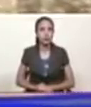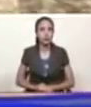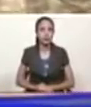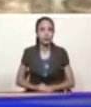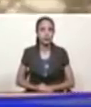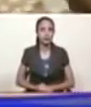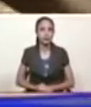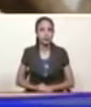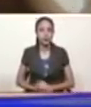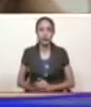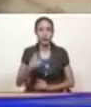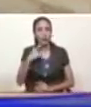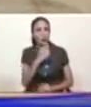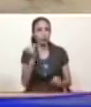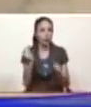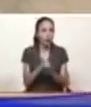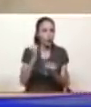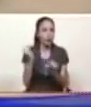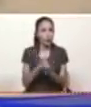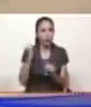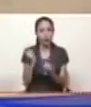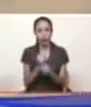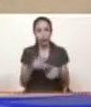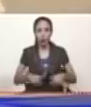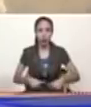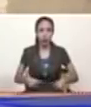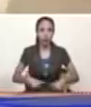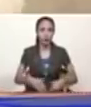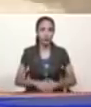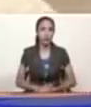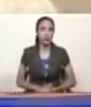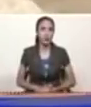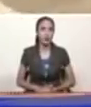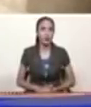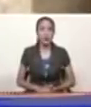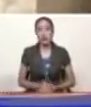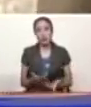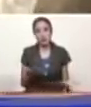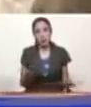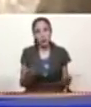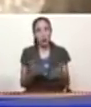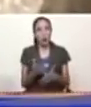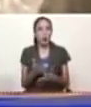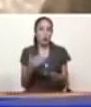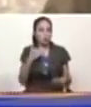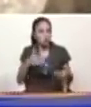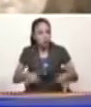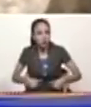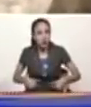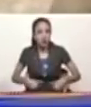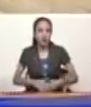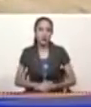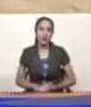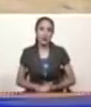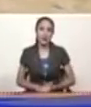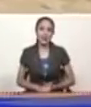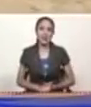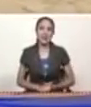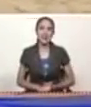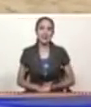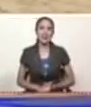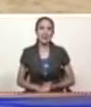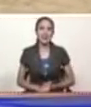estamos trabajando por el pueblo y tratando de mejorar y abastecer a toda la población